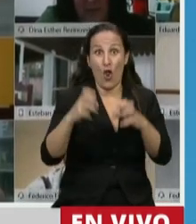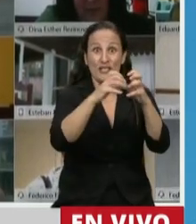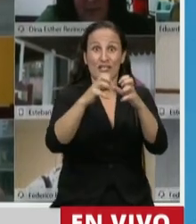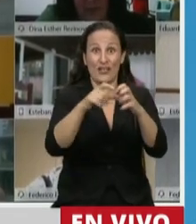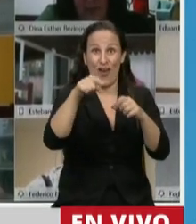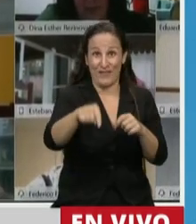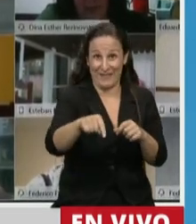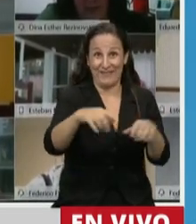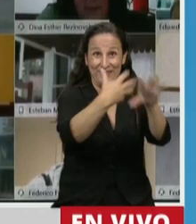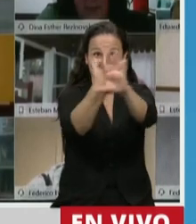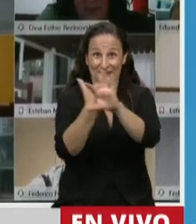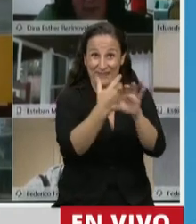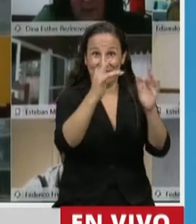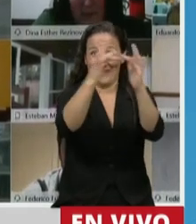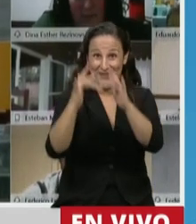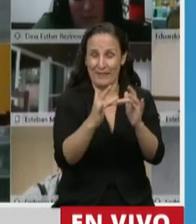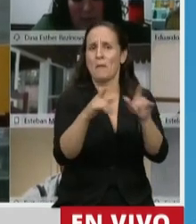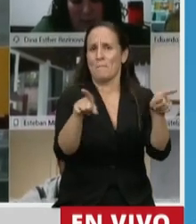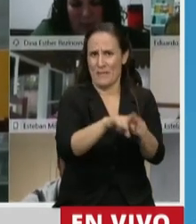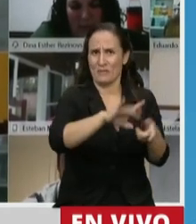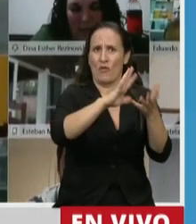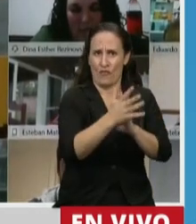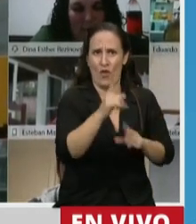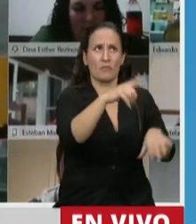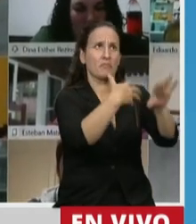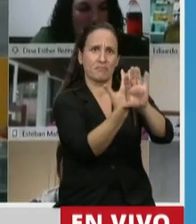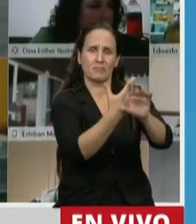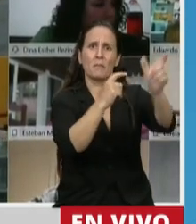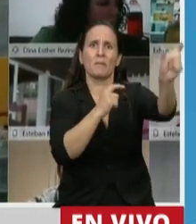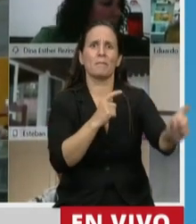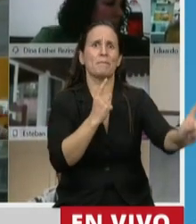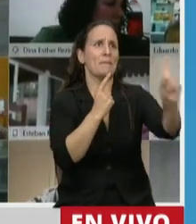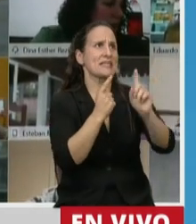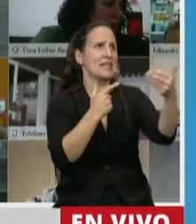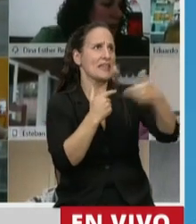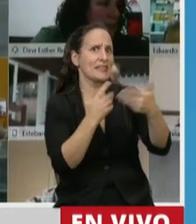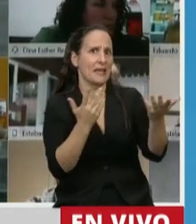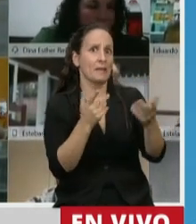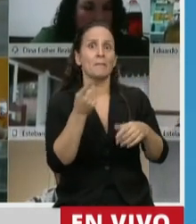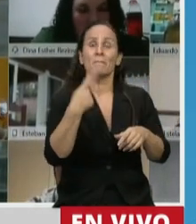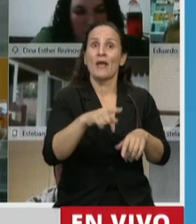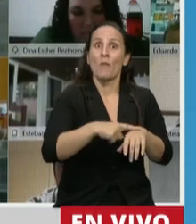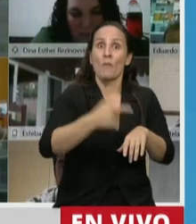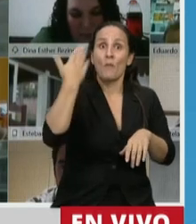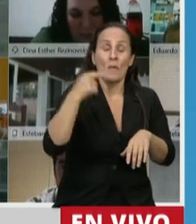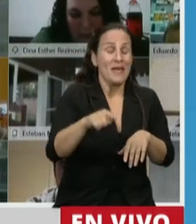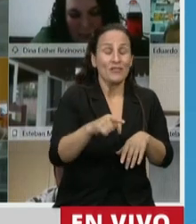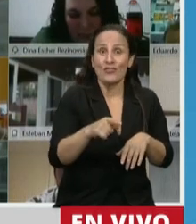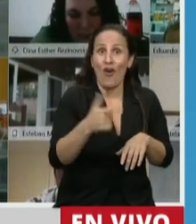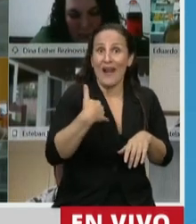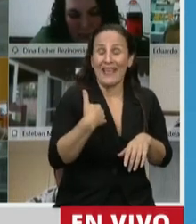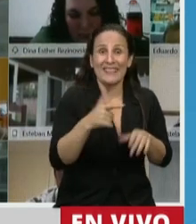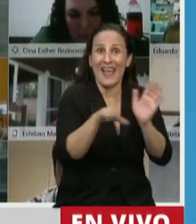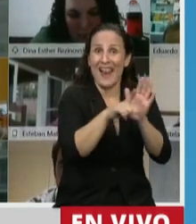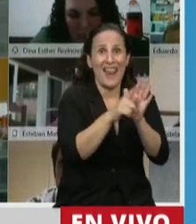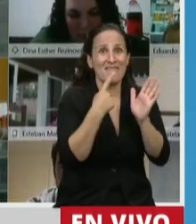sesión, tener intercambios y consultas con los pacientes. Ahora, en la Argentina había un vacío legal, la teleasistencia no figuraba